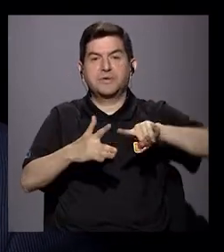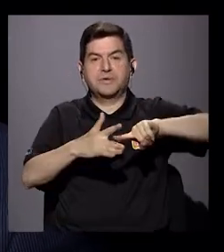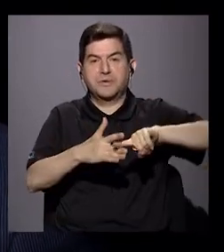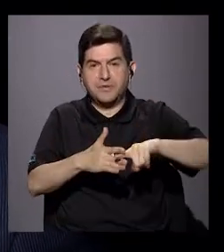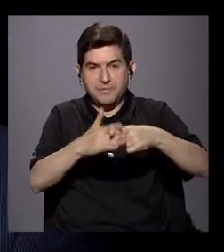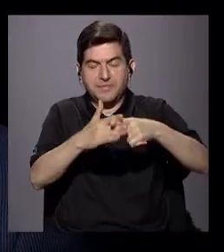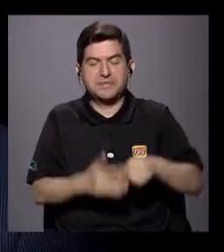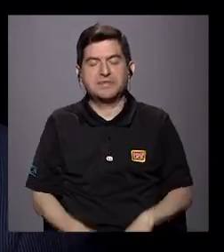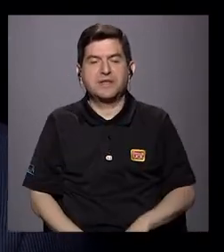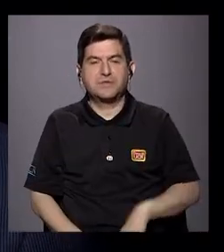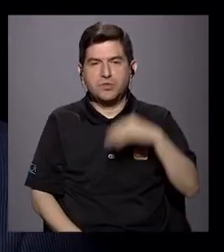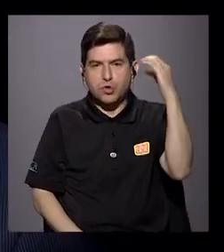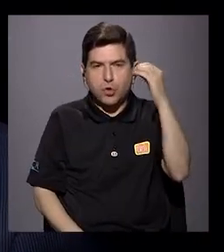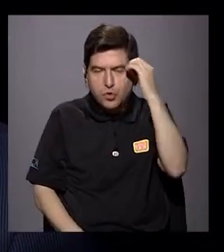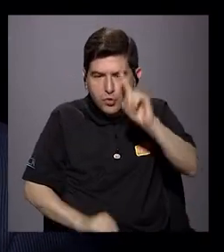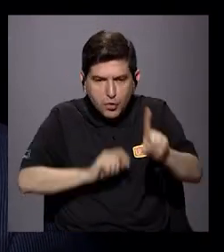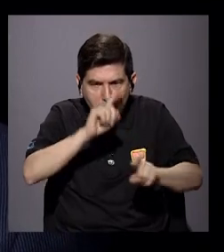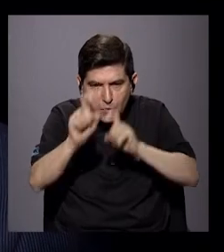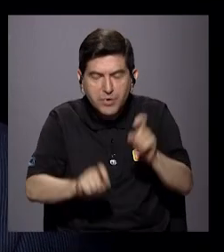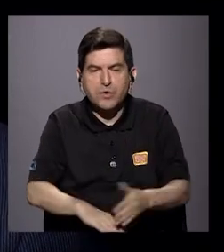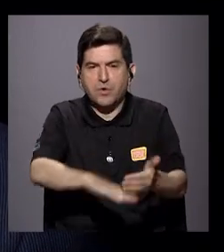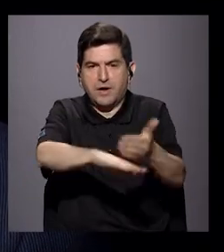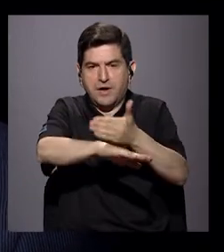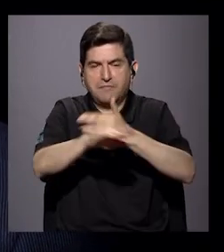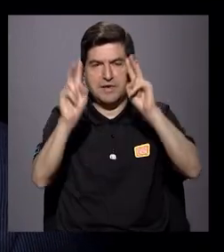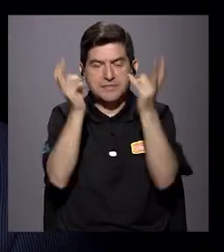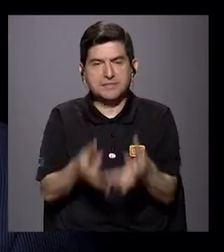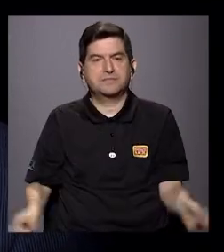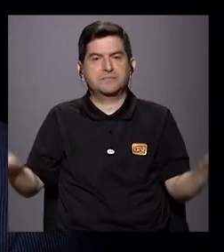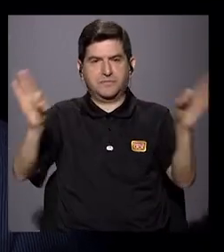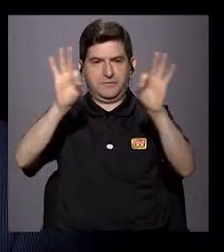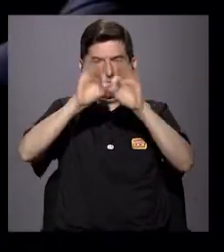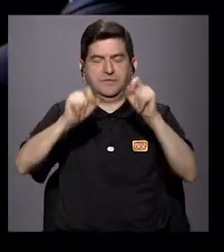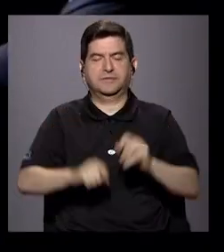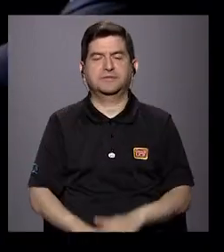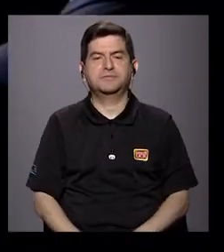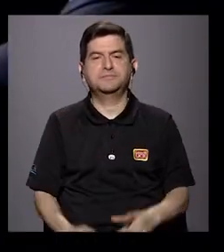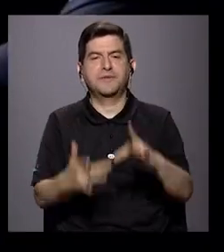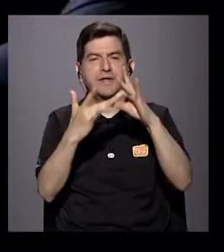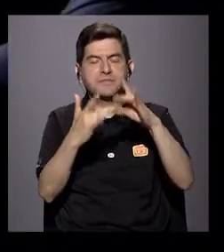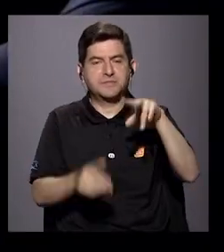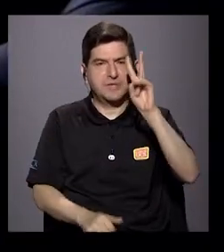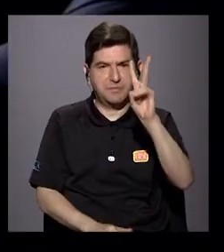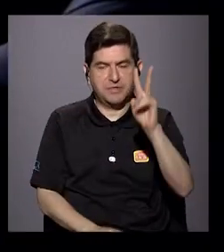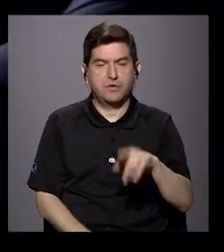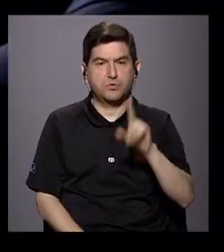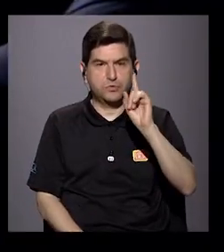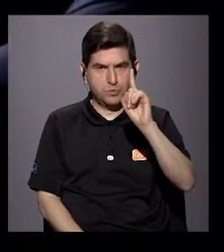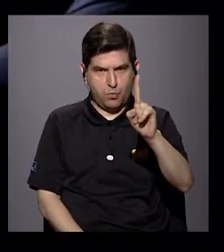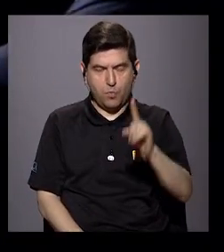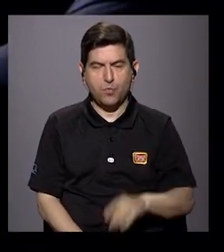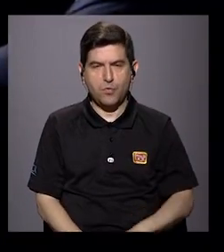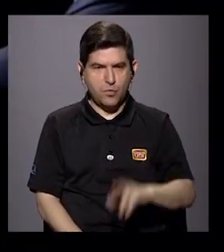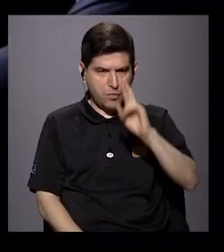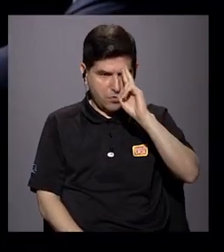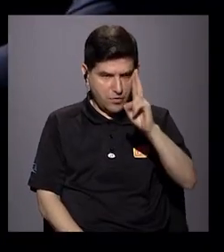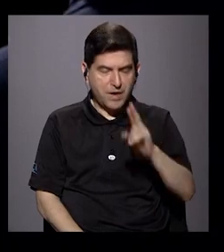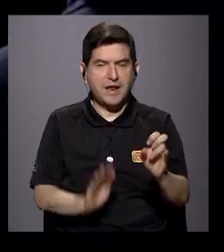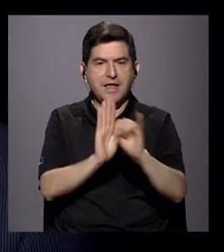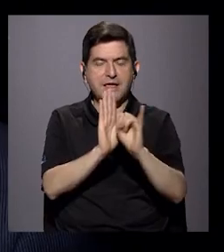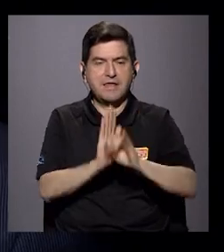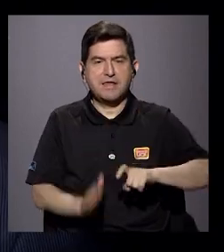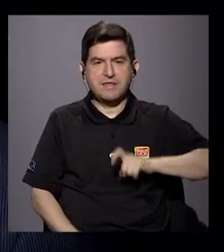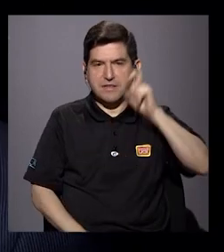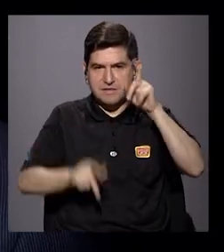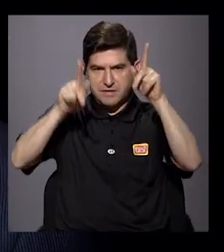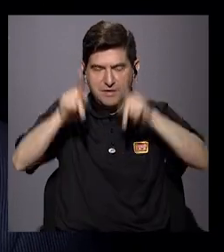la opinión consultiva, se han generado avances en temas que eran fundamentales, particularmente dos, uno que tiene que ver con el reconocimiento de la identidad